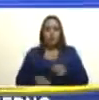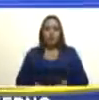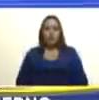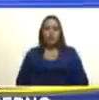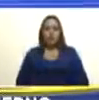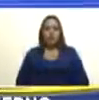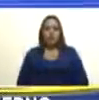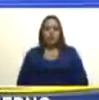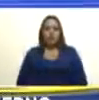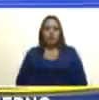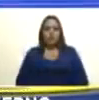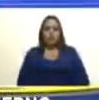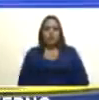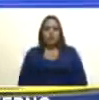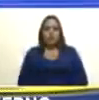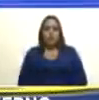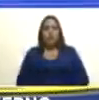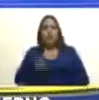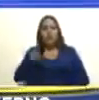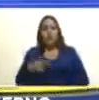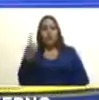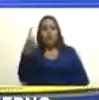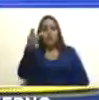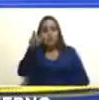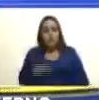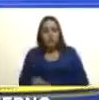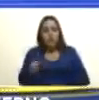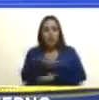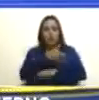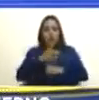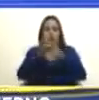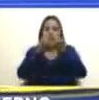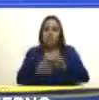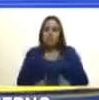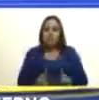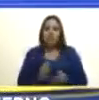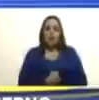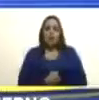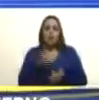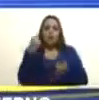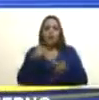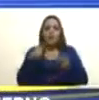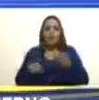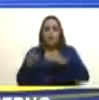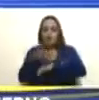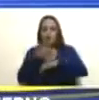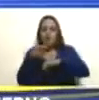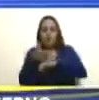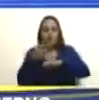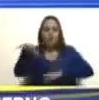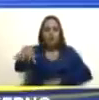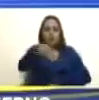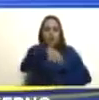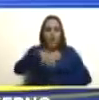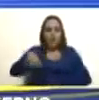y un gobernador o gobernadora designada por el conjunto de mandatarios estadales